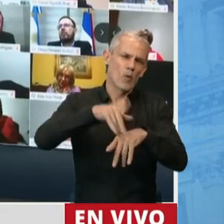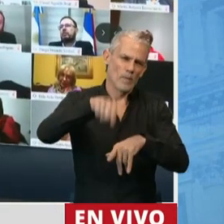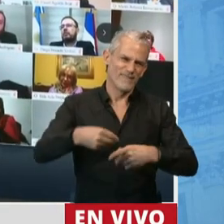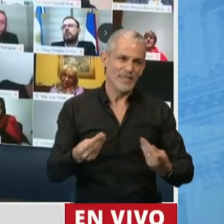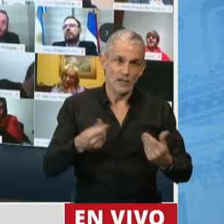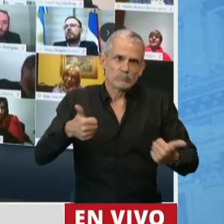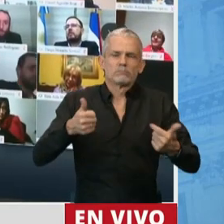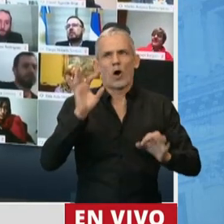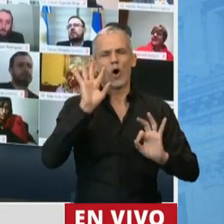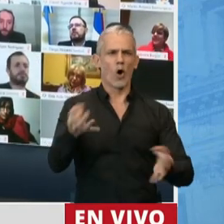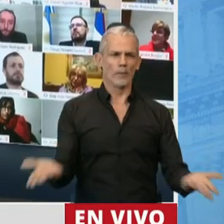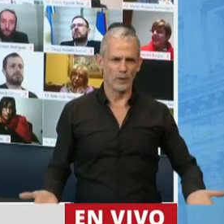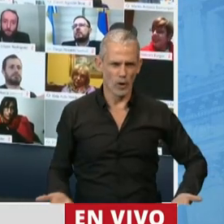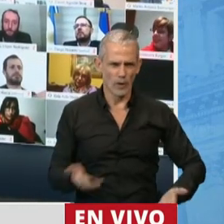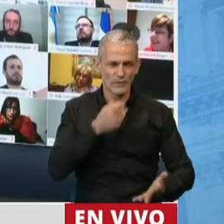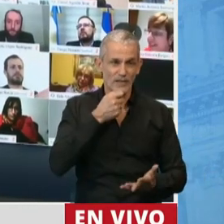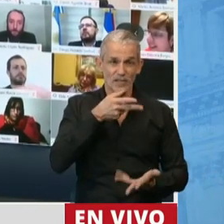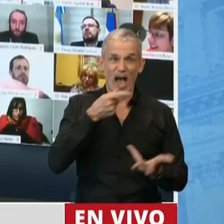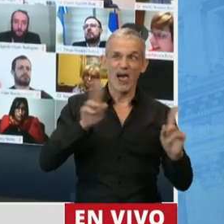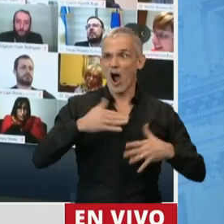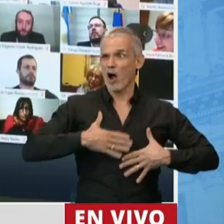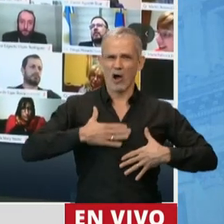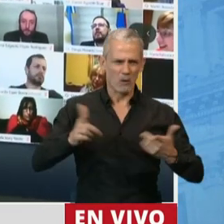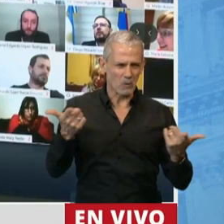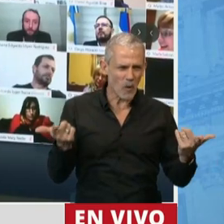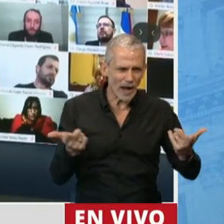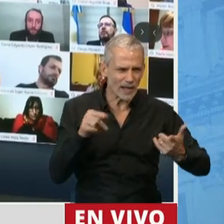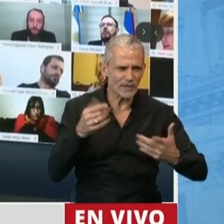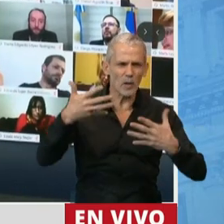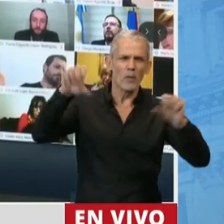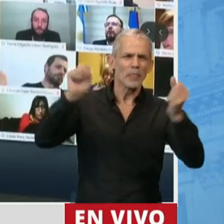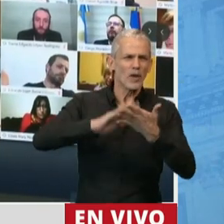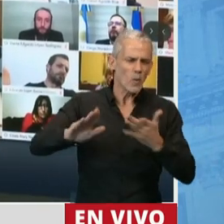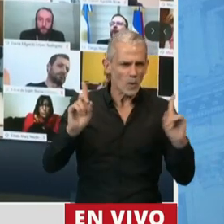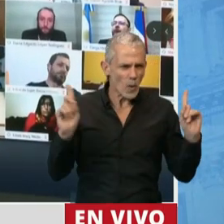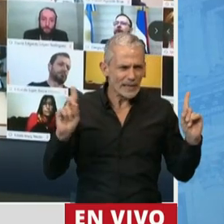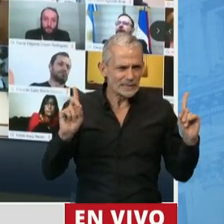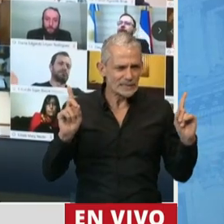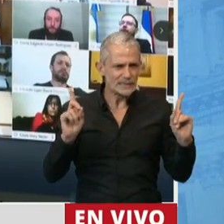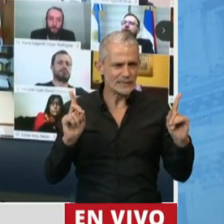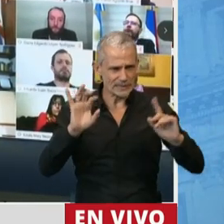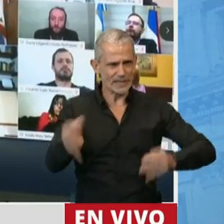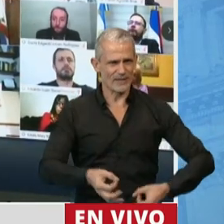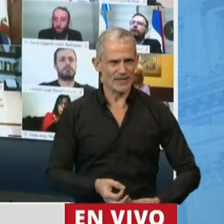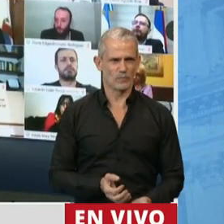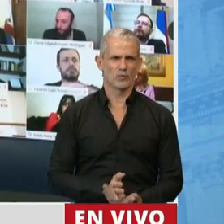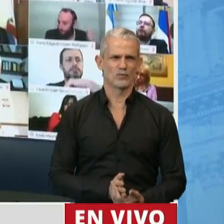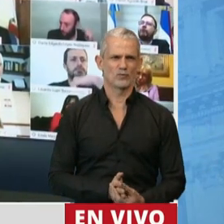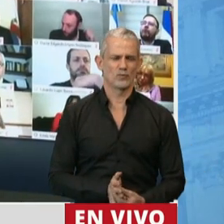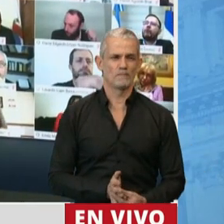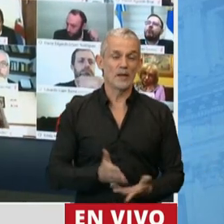es lógico, sería extraño que eso no sucediera, así que nadie está descubriendo nada, pero respecto